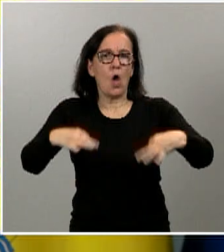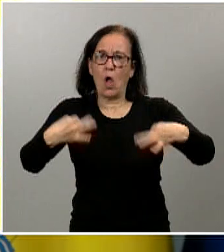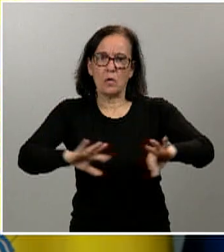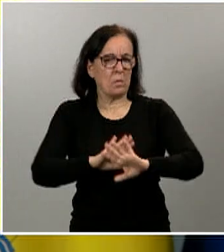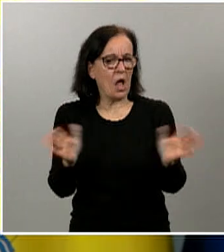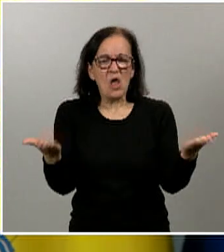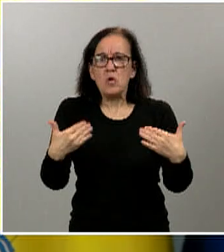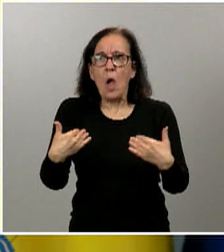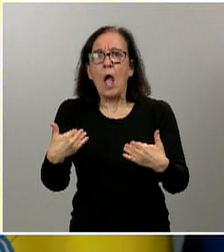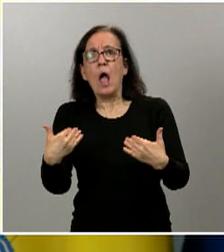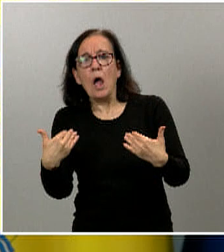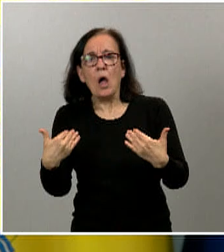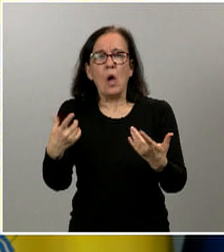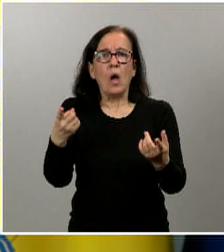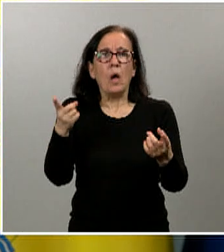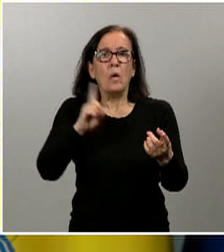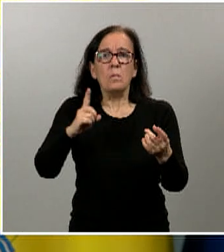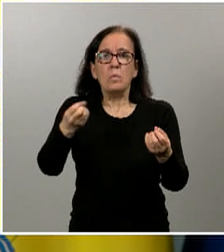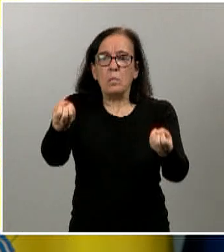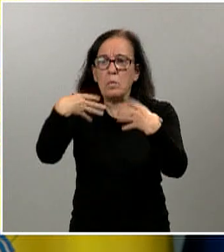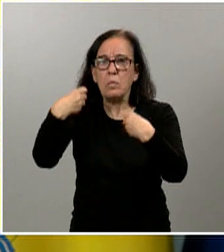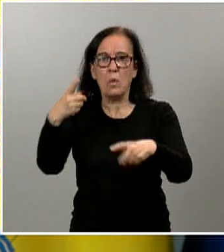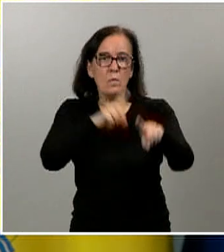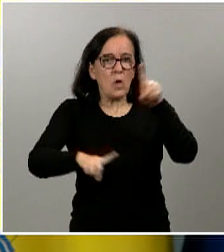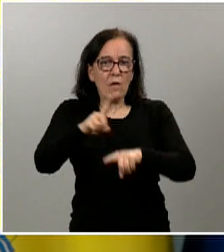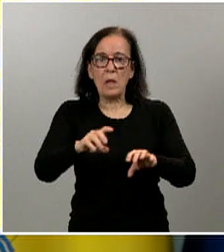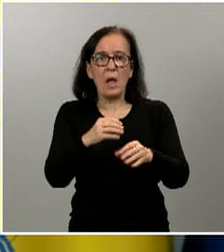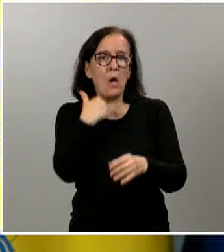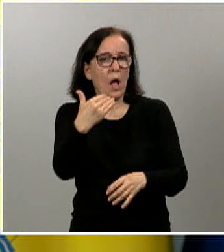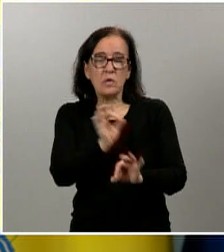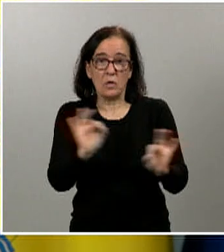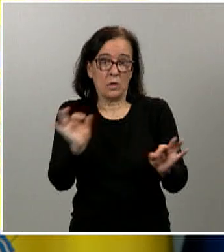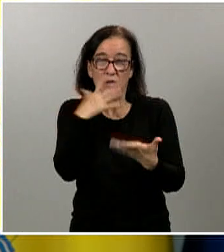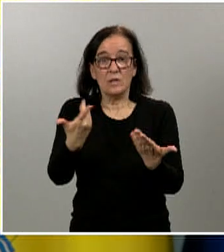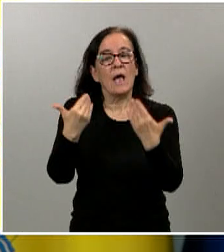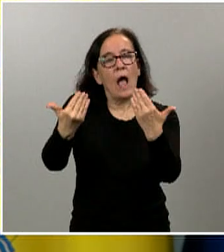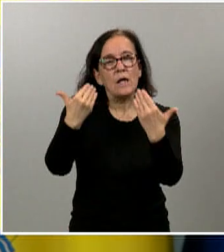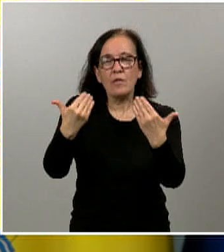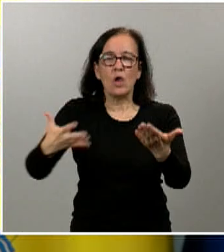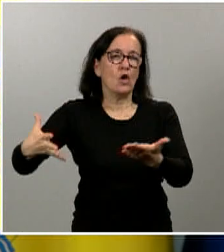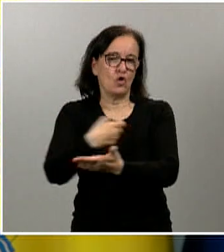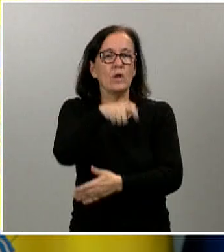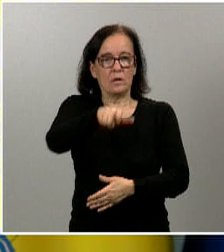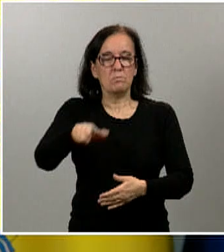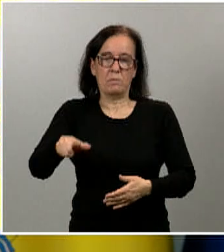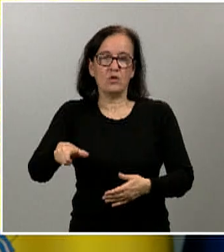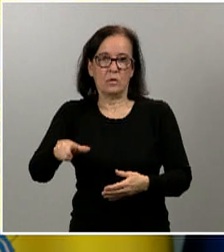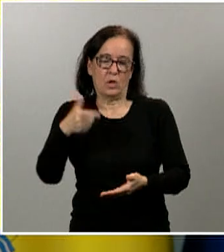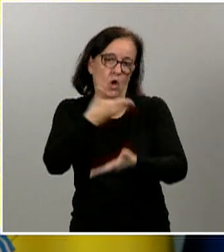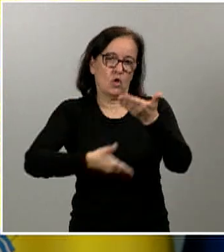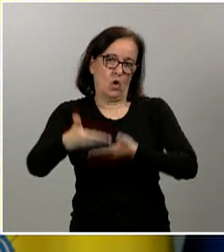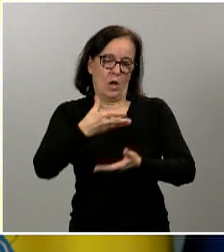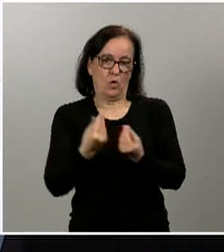reporte de ningún problema en ese sentido, más allá del agradecimiento a todas las personas que han colaborado con nosotros también.